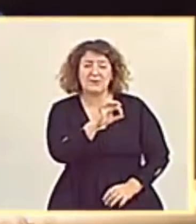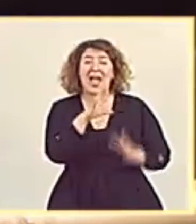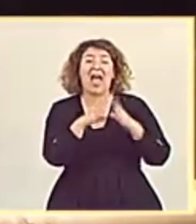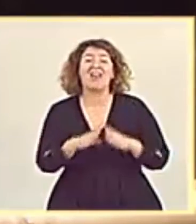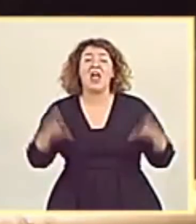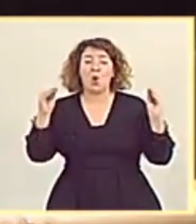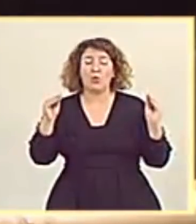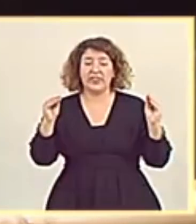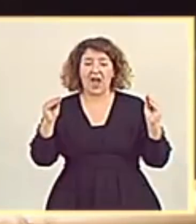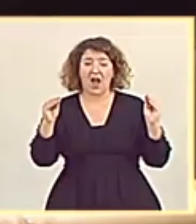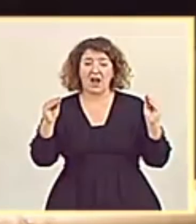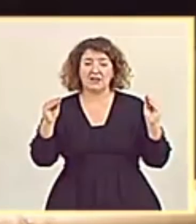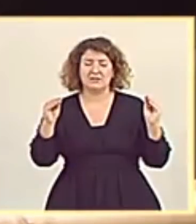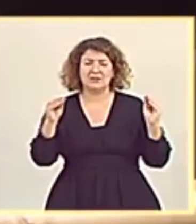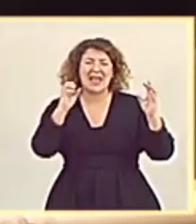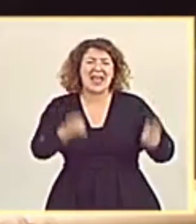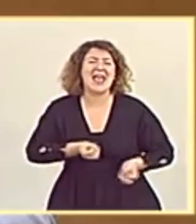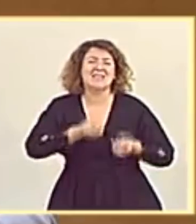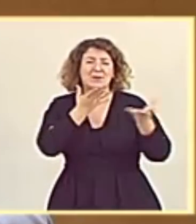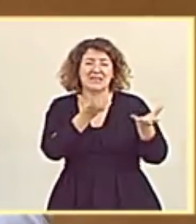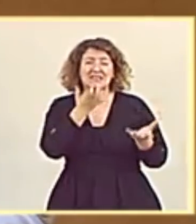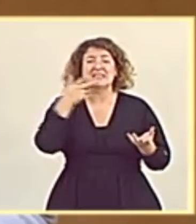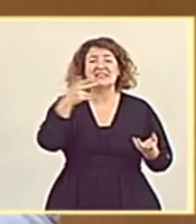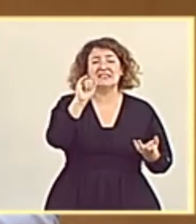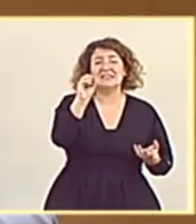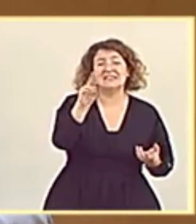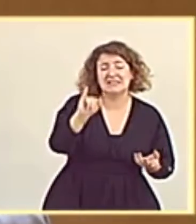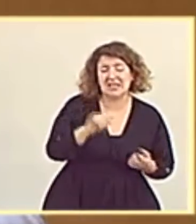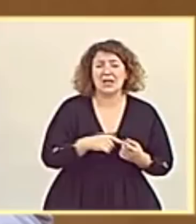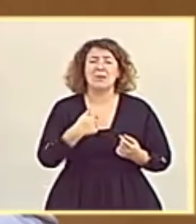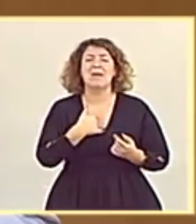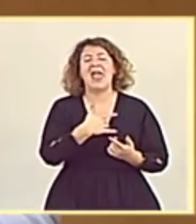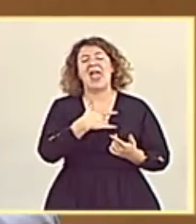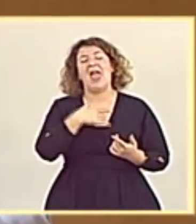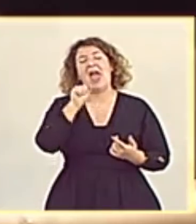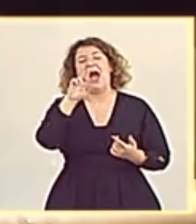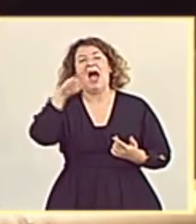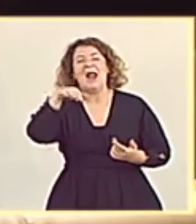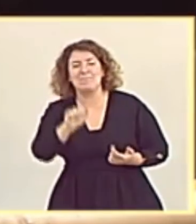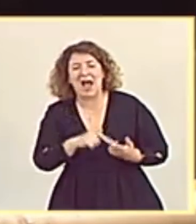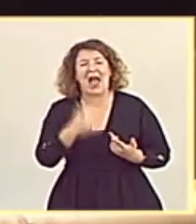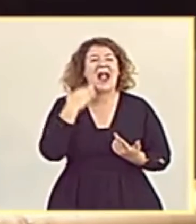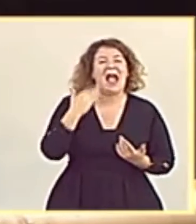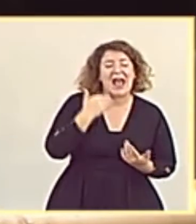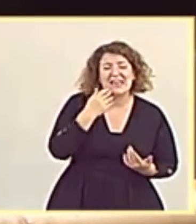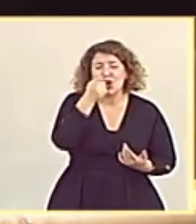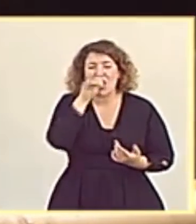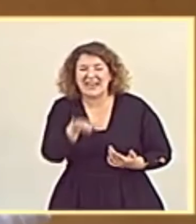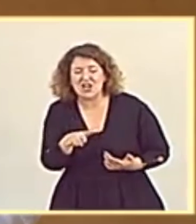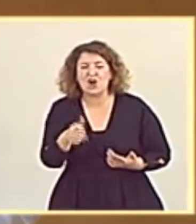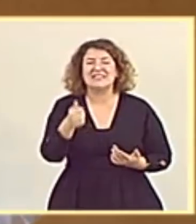Maroto, expresiones como chiqui, mi arma, cariño, niño,